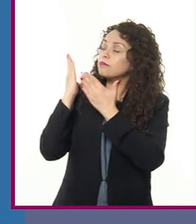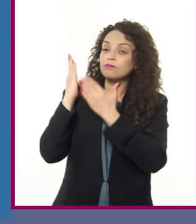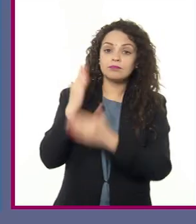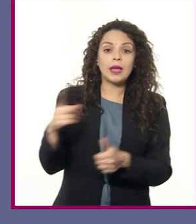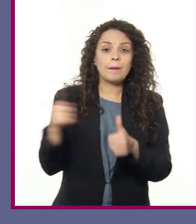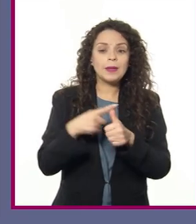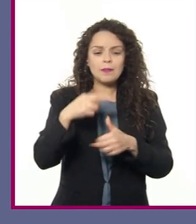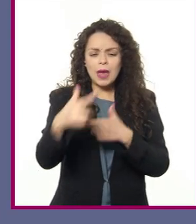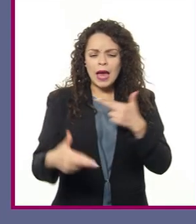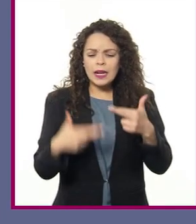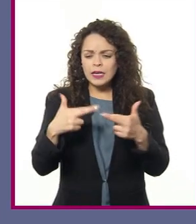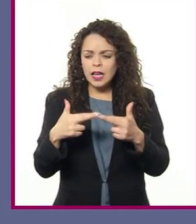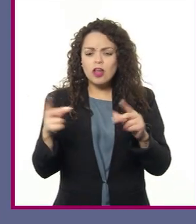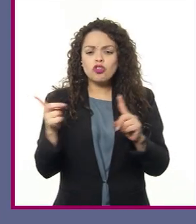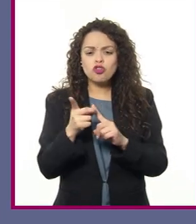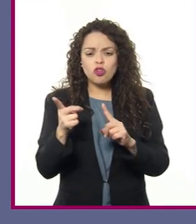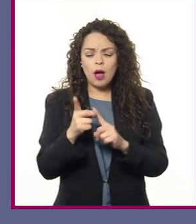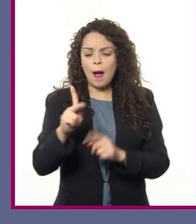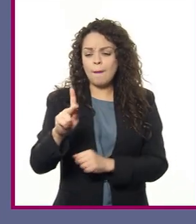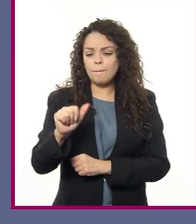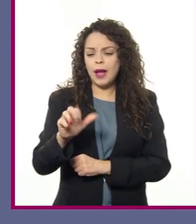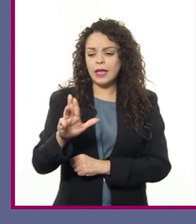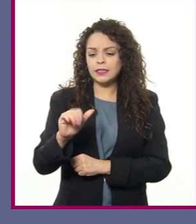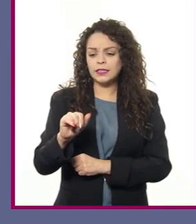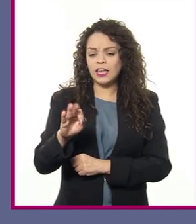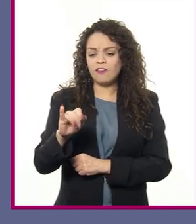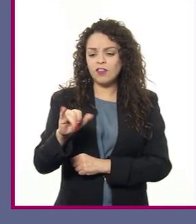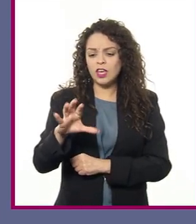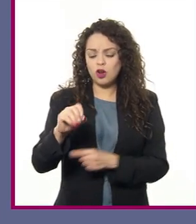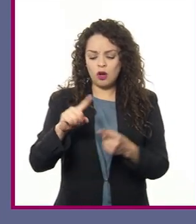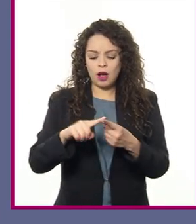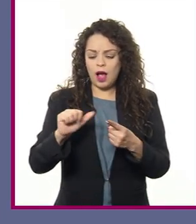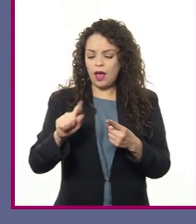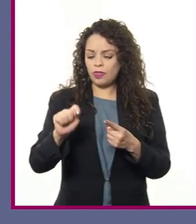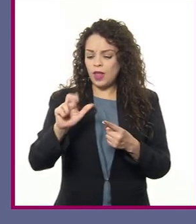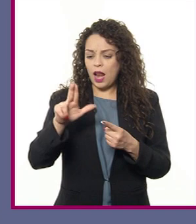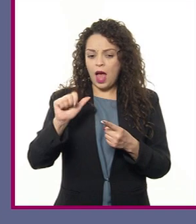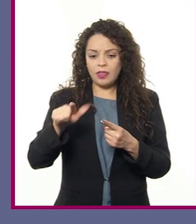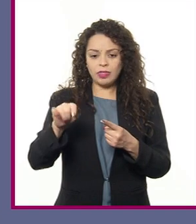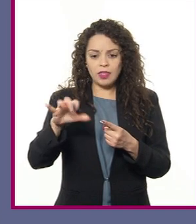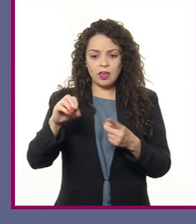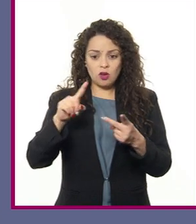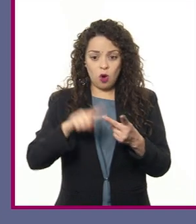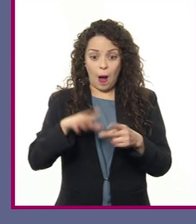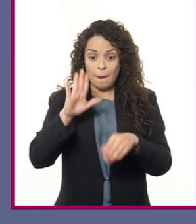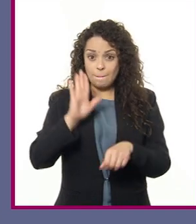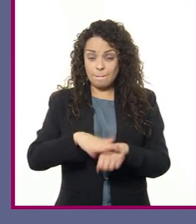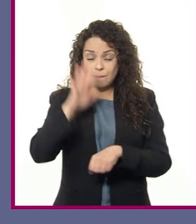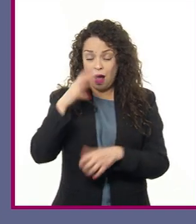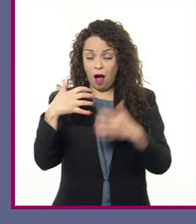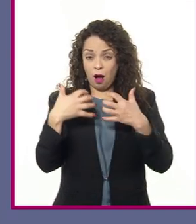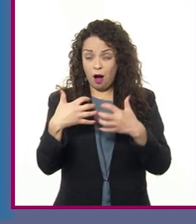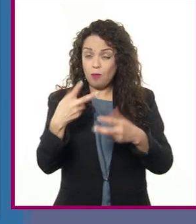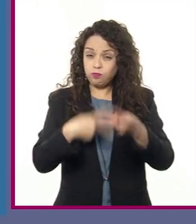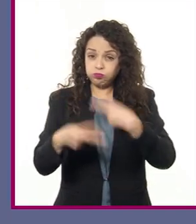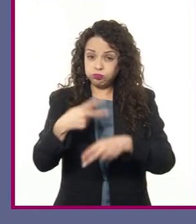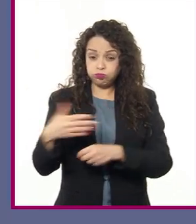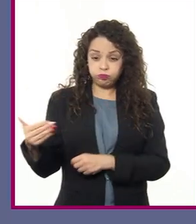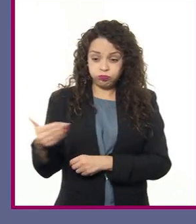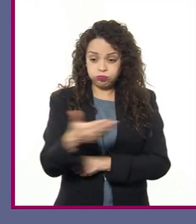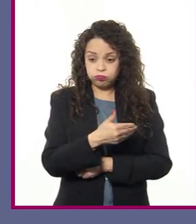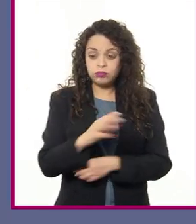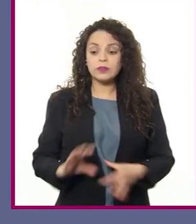se ubican en los océanos Pacífico y Atlántico. 18. Algunas de las zonas más productivas coinciden con las